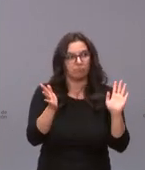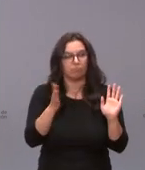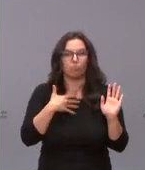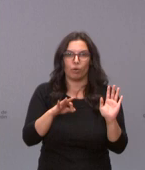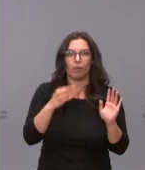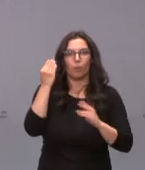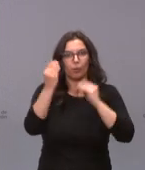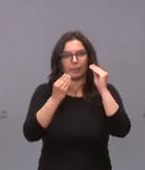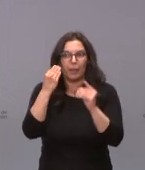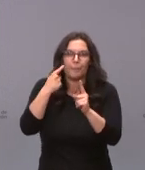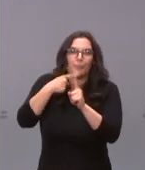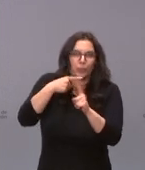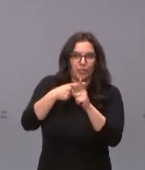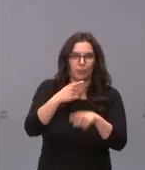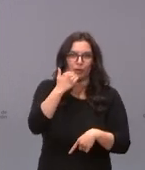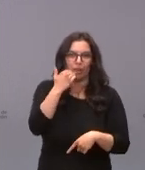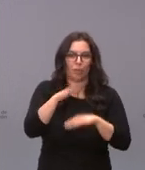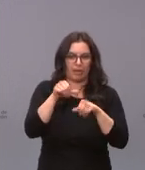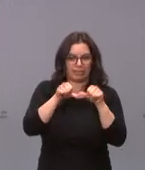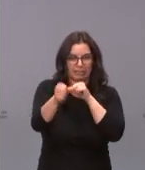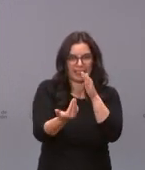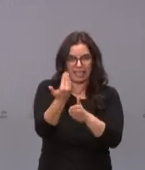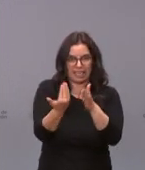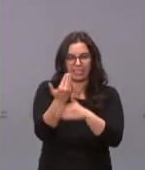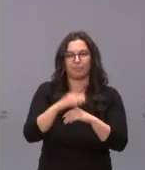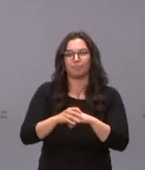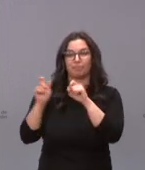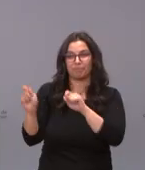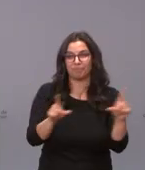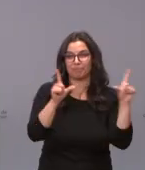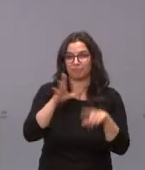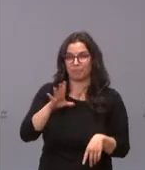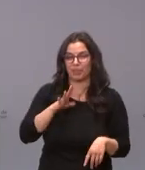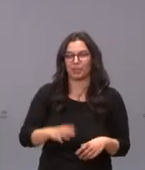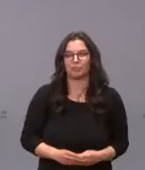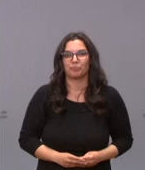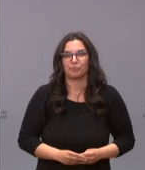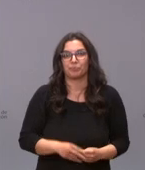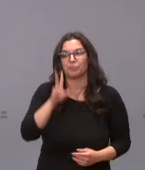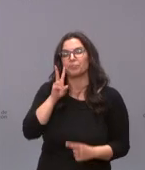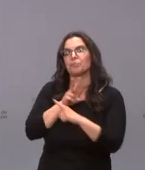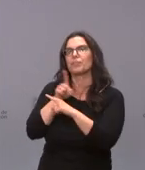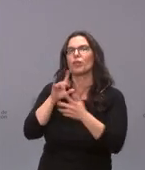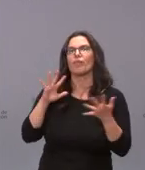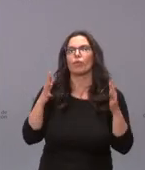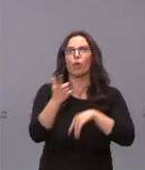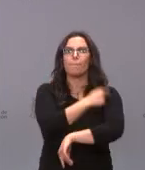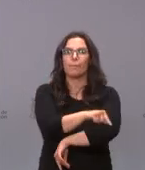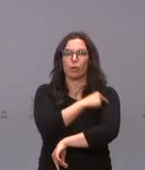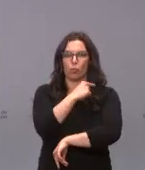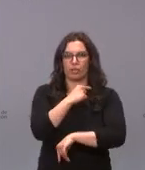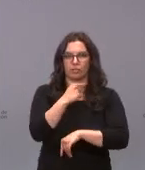cierto optimismo estos próximos días. Me pasa a la siguiente. Esta es la evolución de las vacunas recibidas